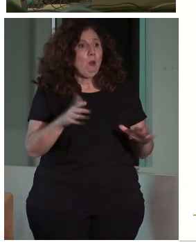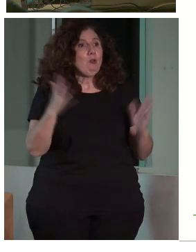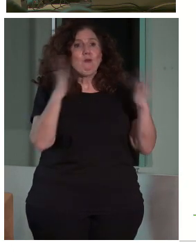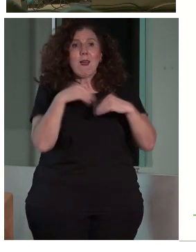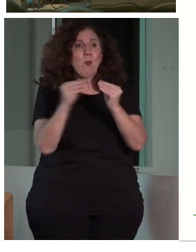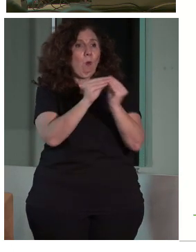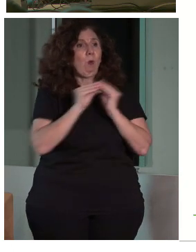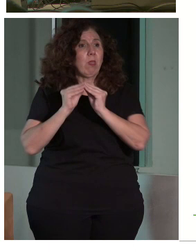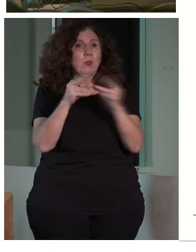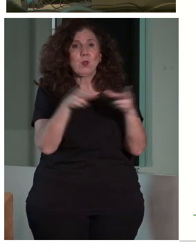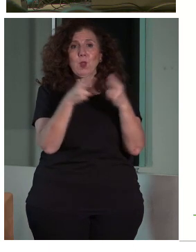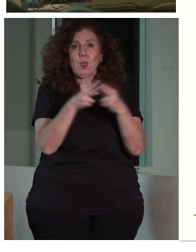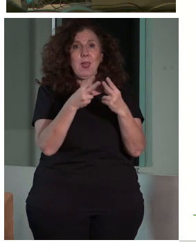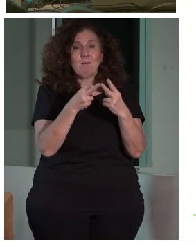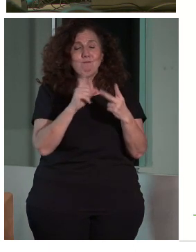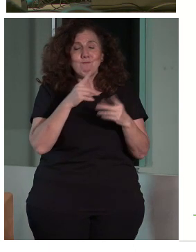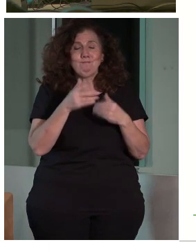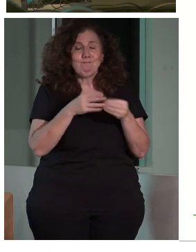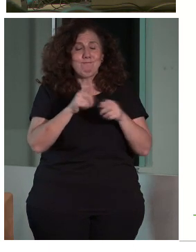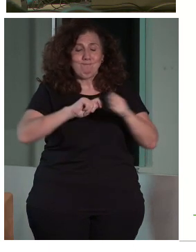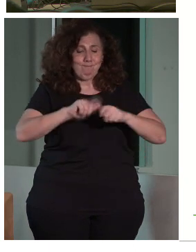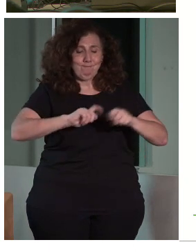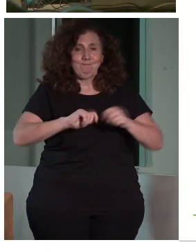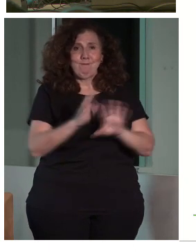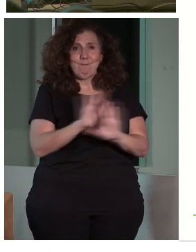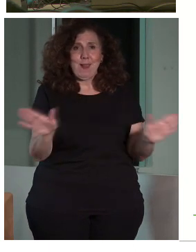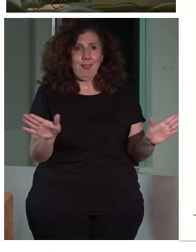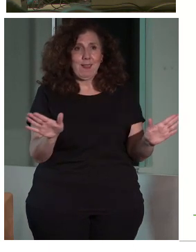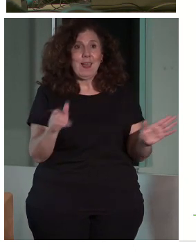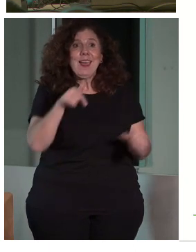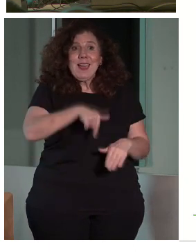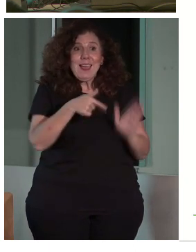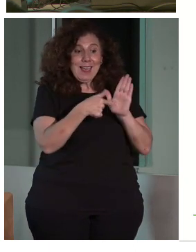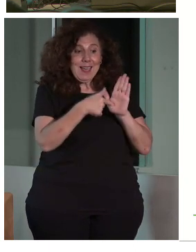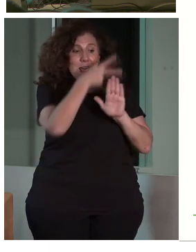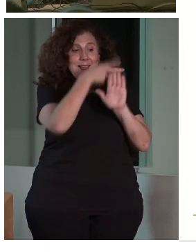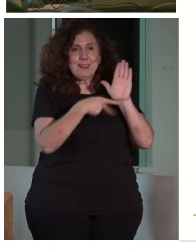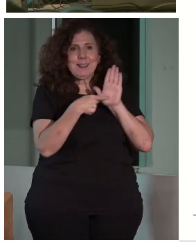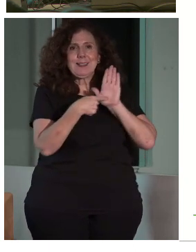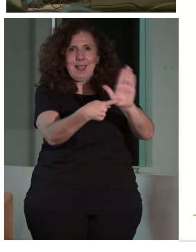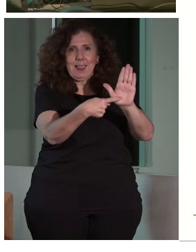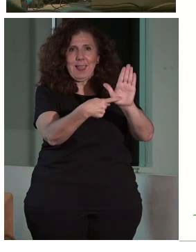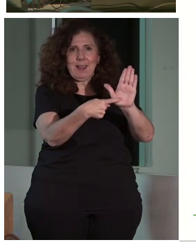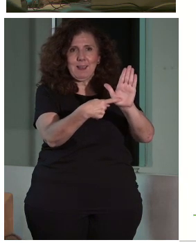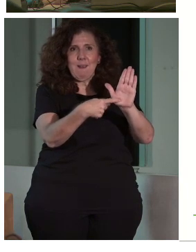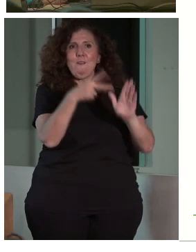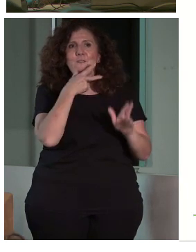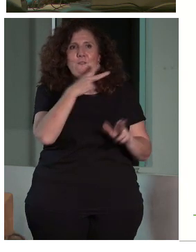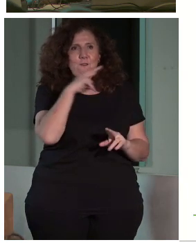no estoy haciendo nada. Entonces, esto es lo que ofrece este estándar. Probablemente todo lo demás no sirva de nada, ¿vale?